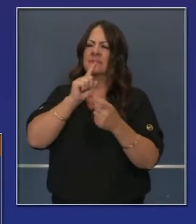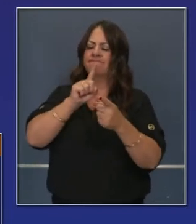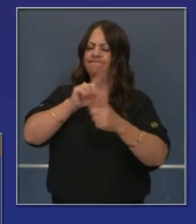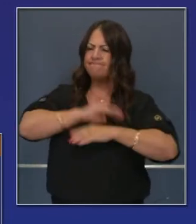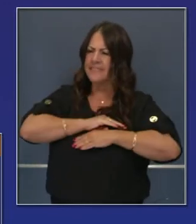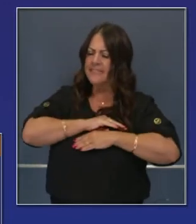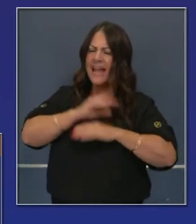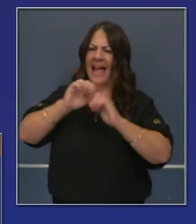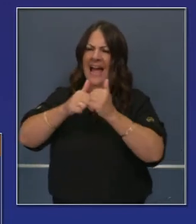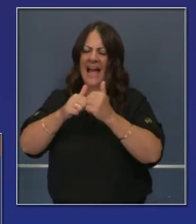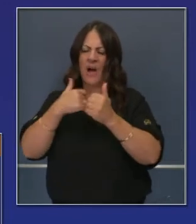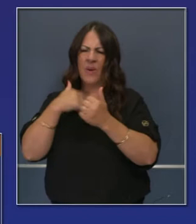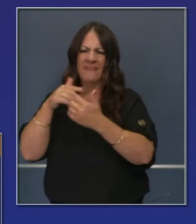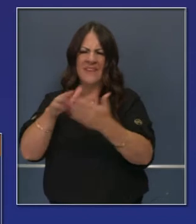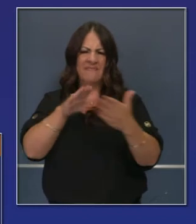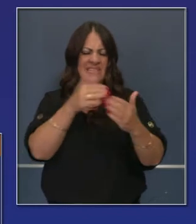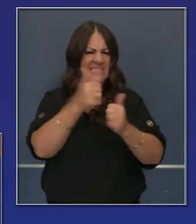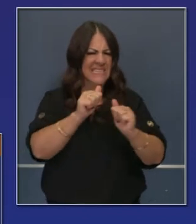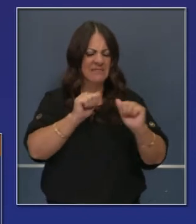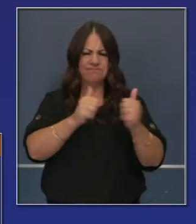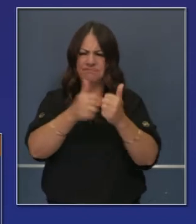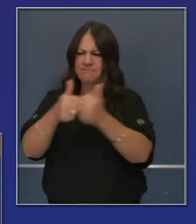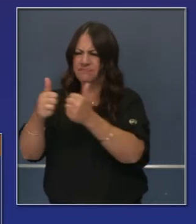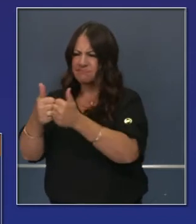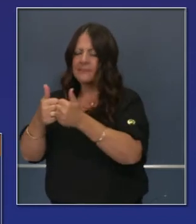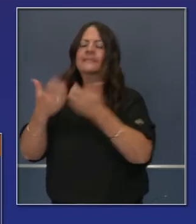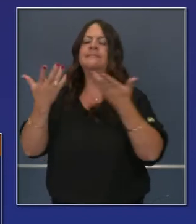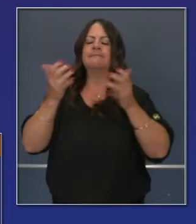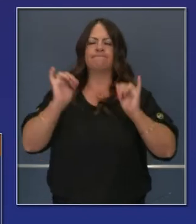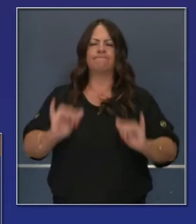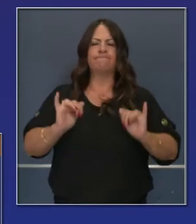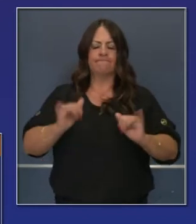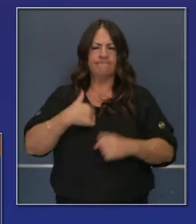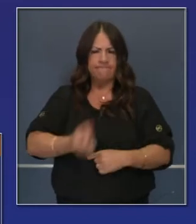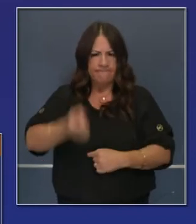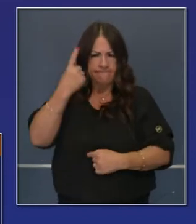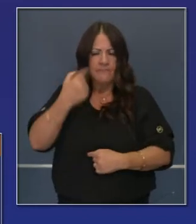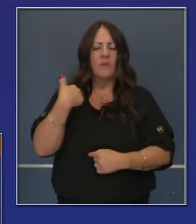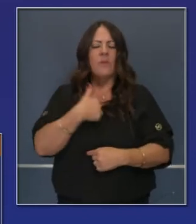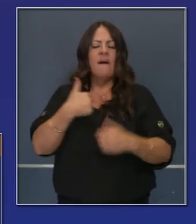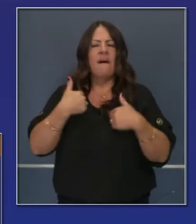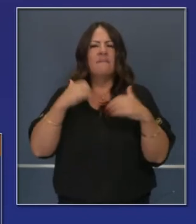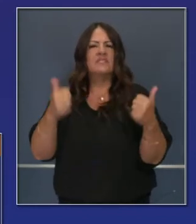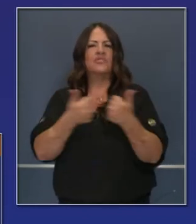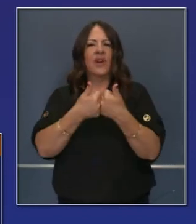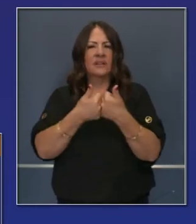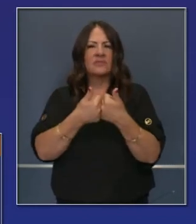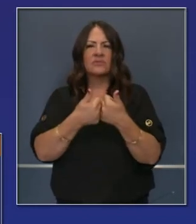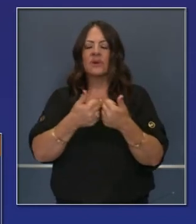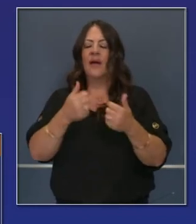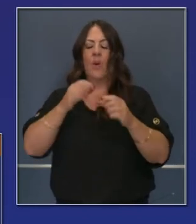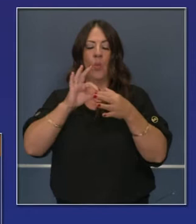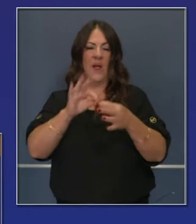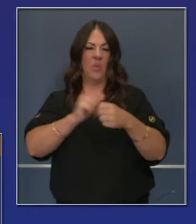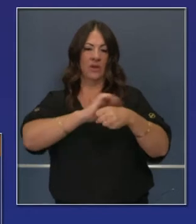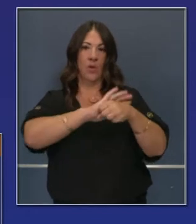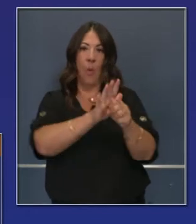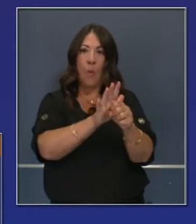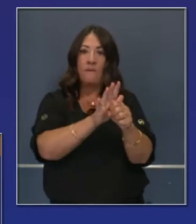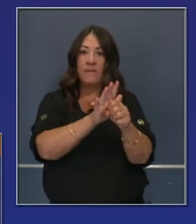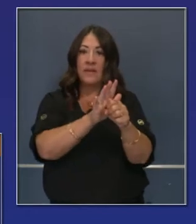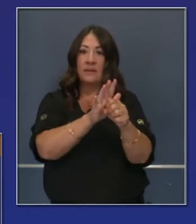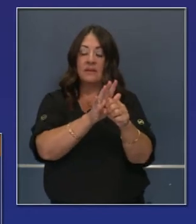lidiar con retos logísticos que hemos reconocido en cuanto a los retos que sean